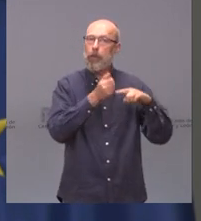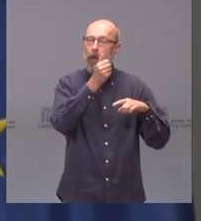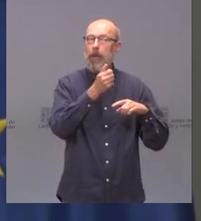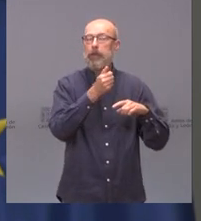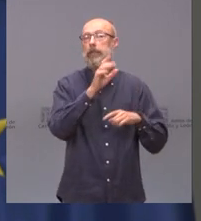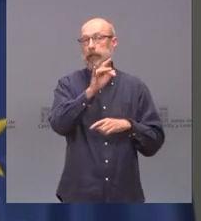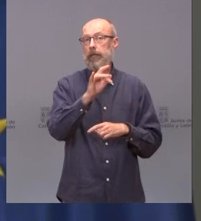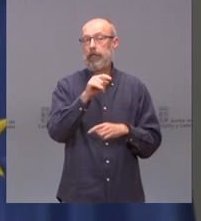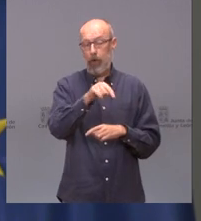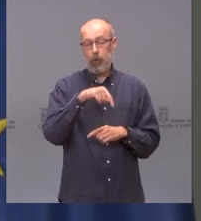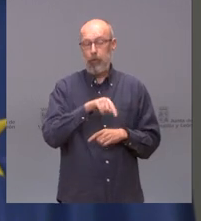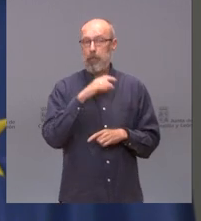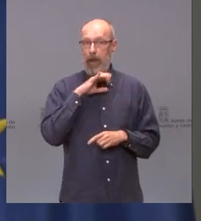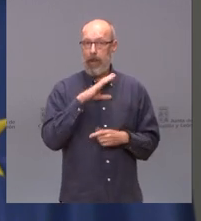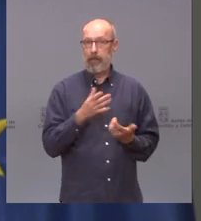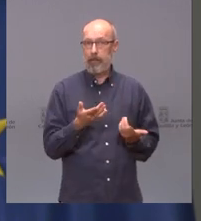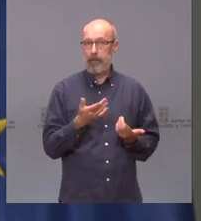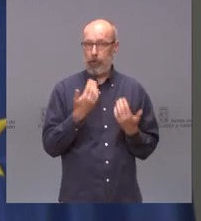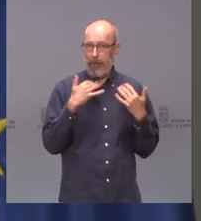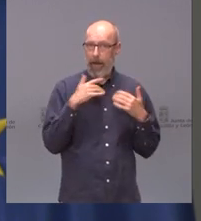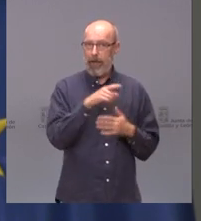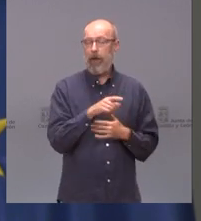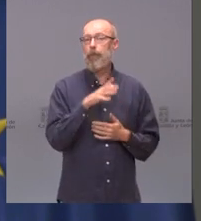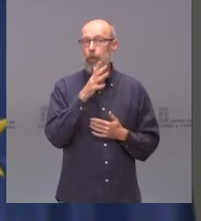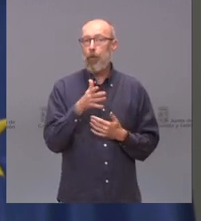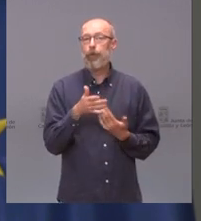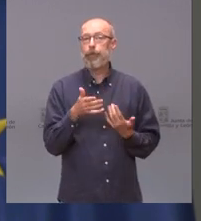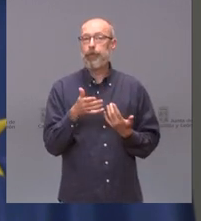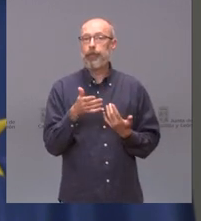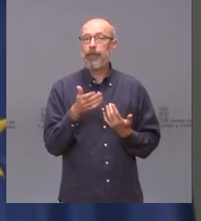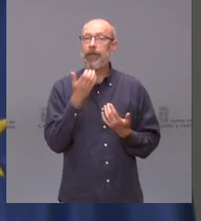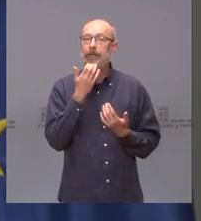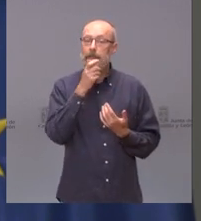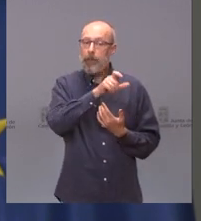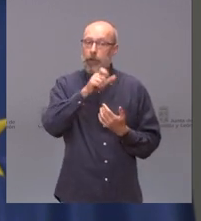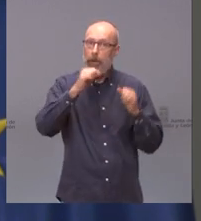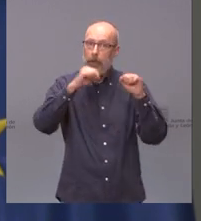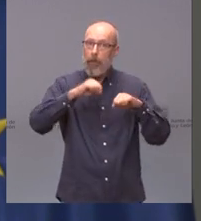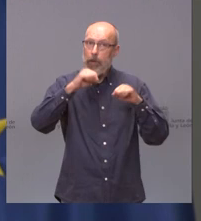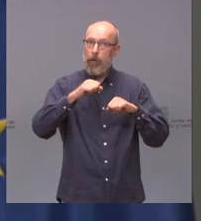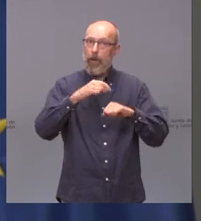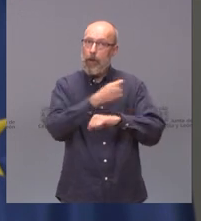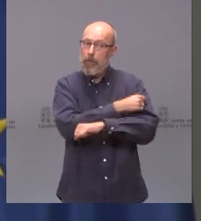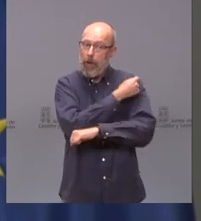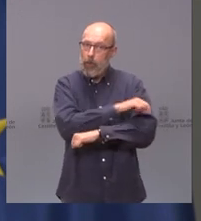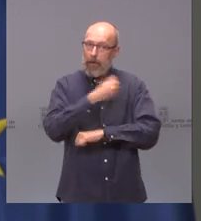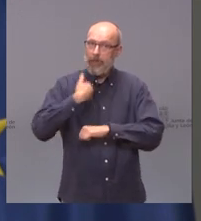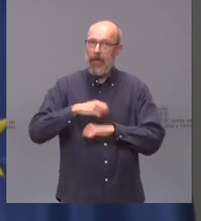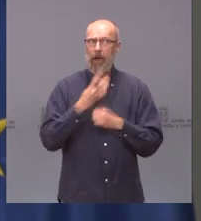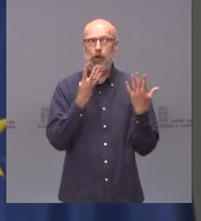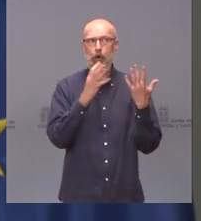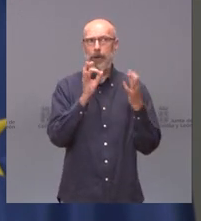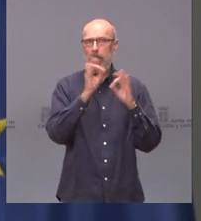mucho de decirlo es decir que nuestros mayores que están vacunados al noventa y tantos por ciento